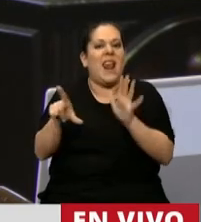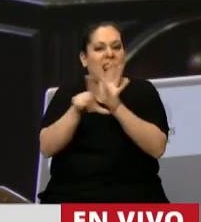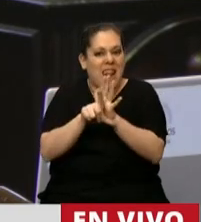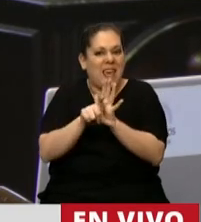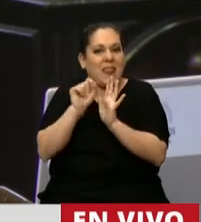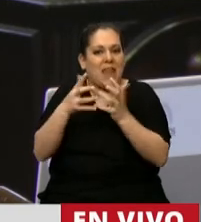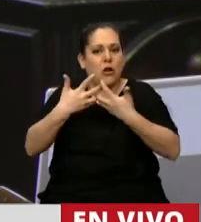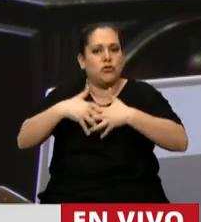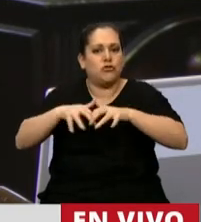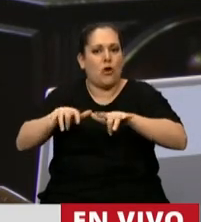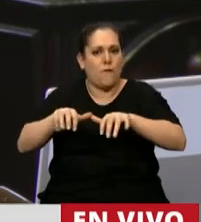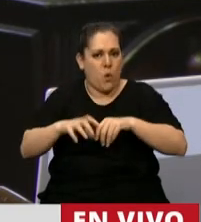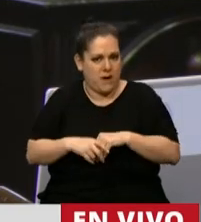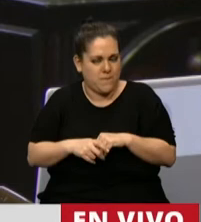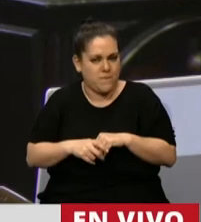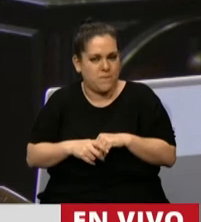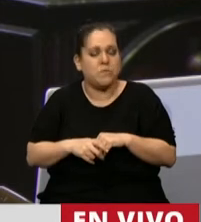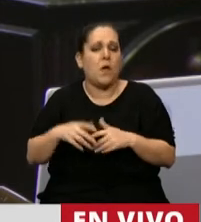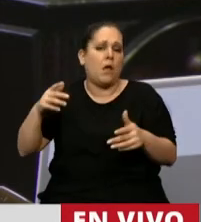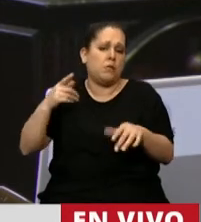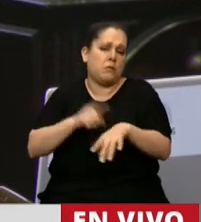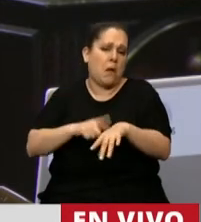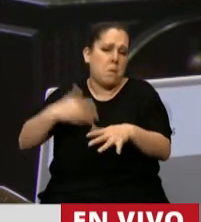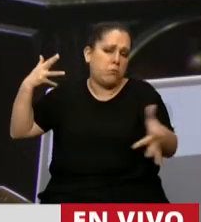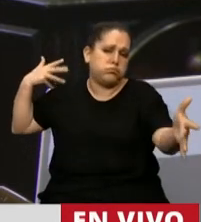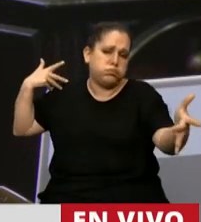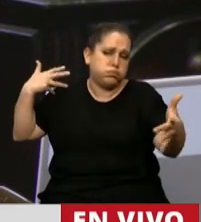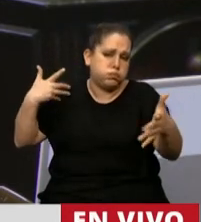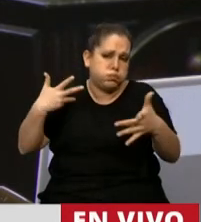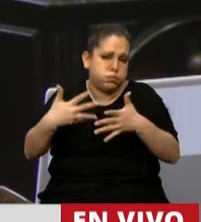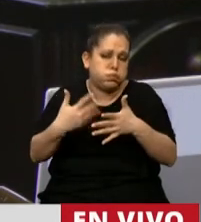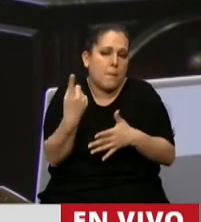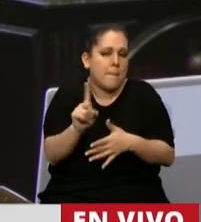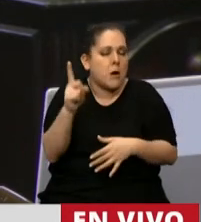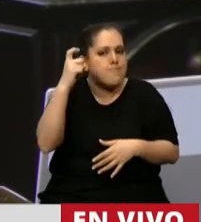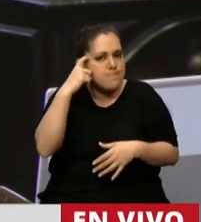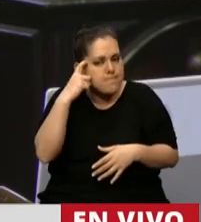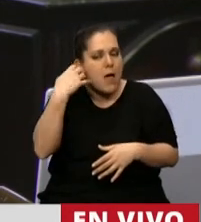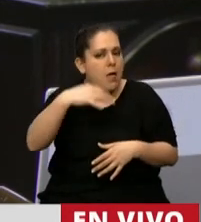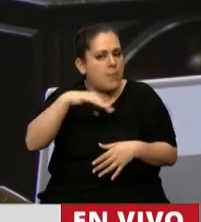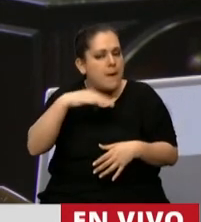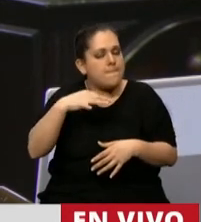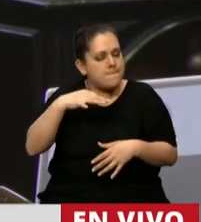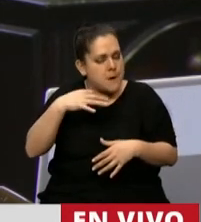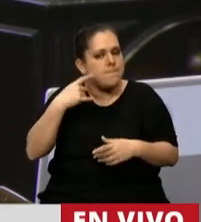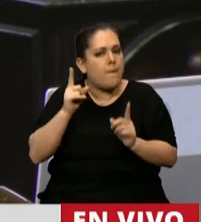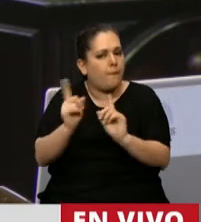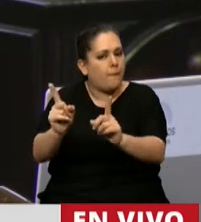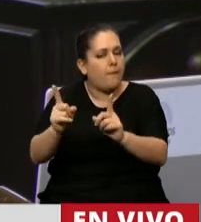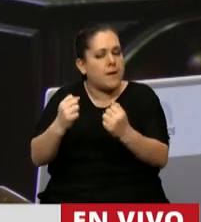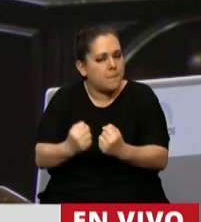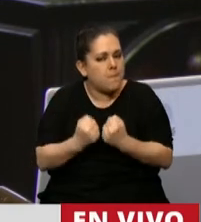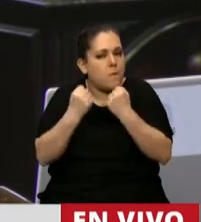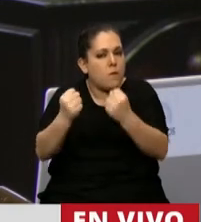software. Mucho tiempo ha pasado desde entonces, pero creo que hay que seguir recuperando y hacerle esfuerzo por